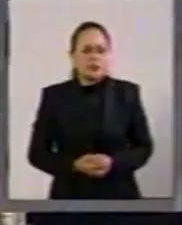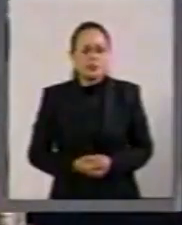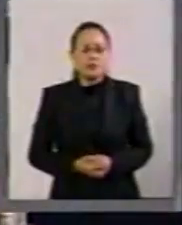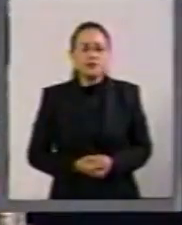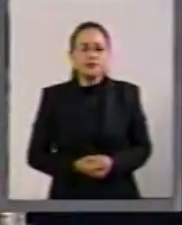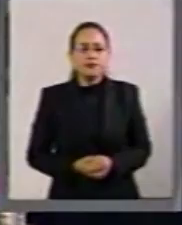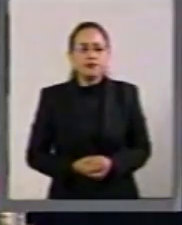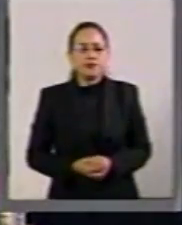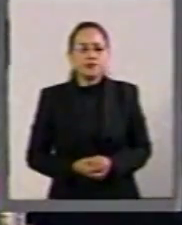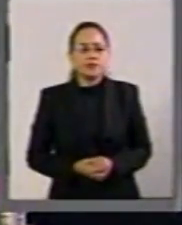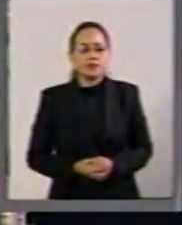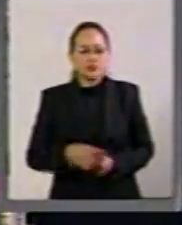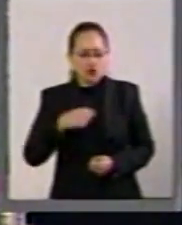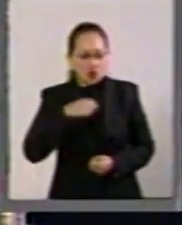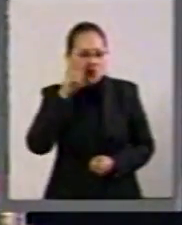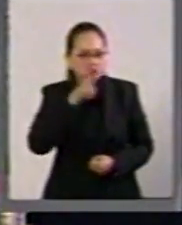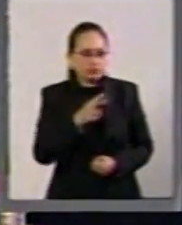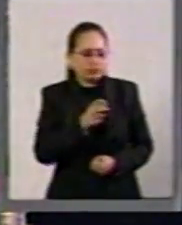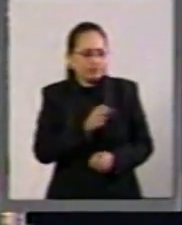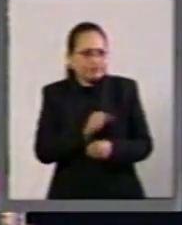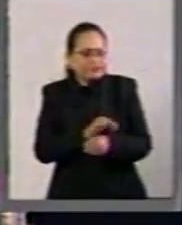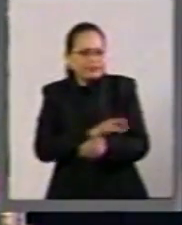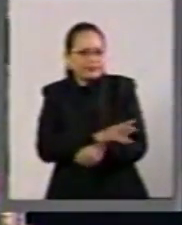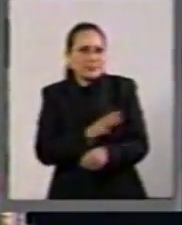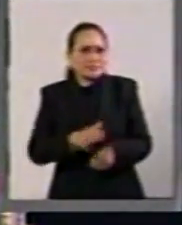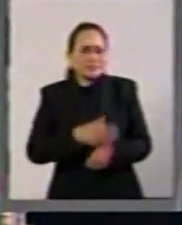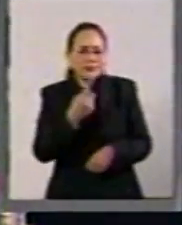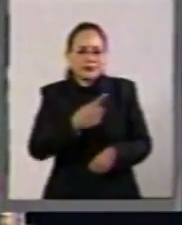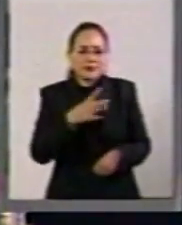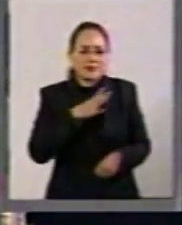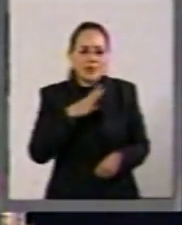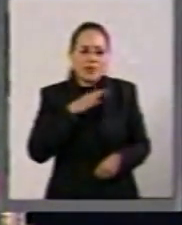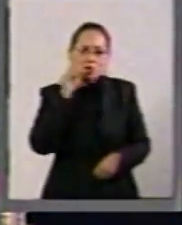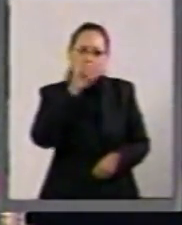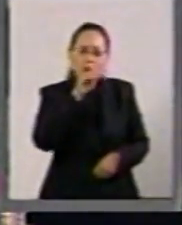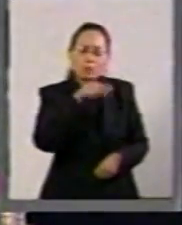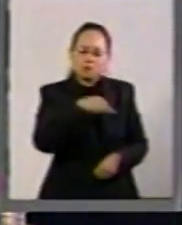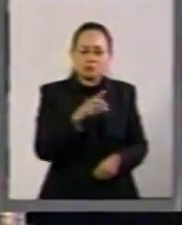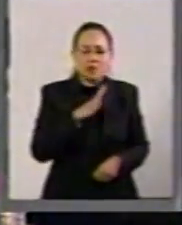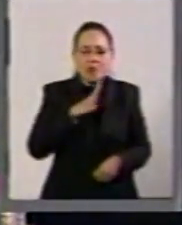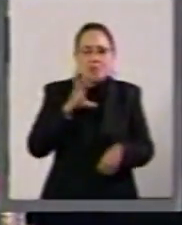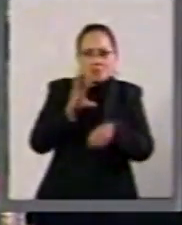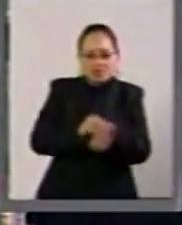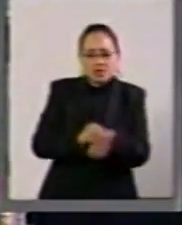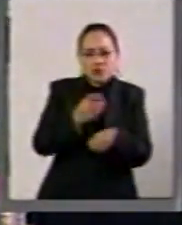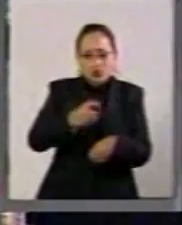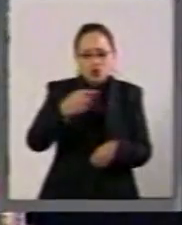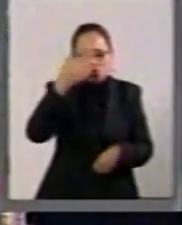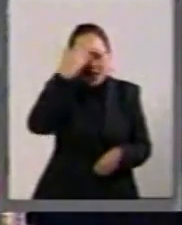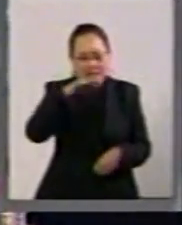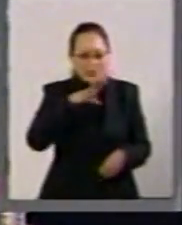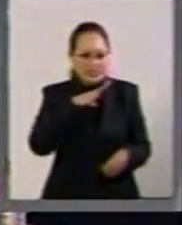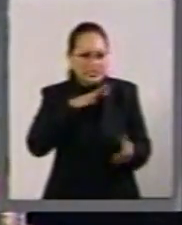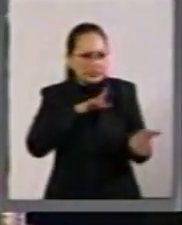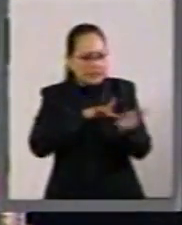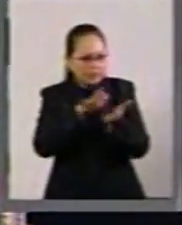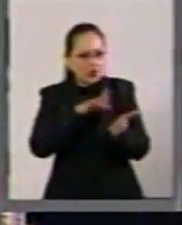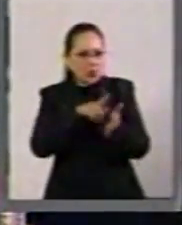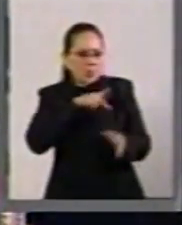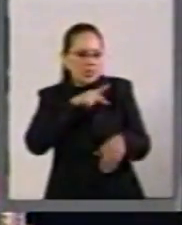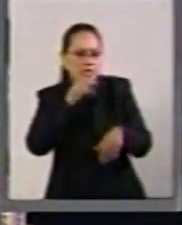motivado, mi querido Benjamín, por la solicitud de tu licencia. Sabes que cuentas conmigo como amigo